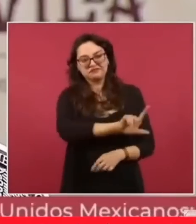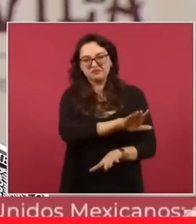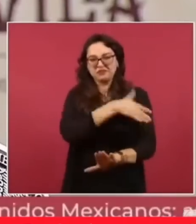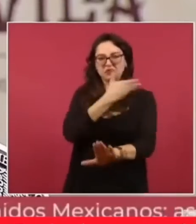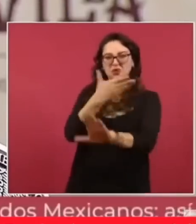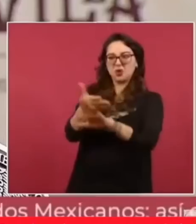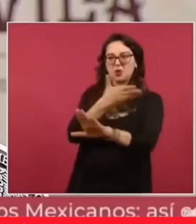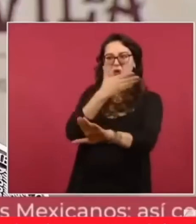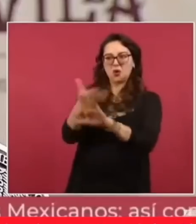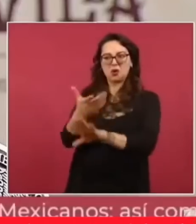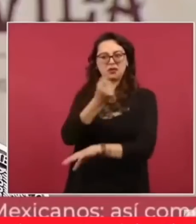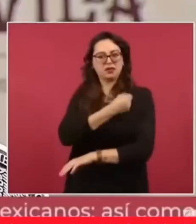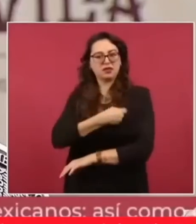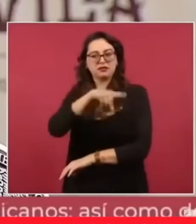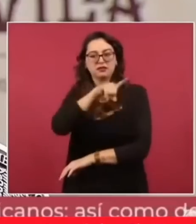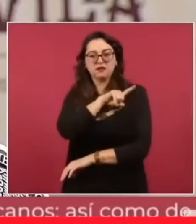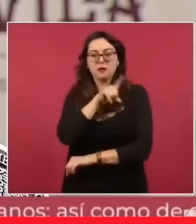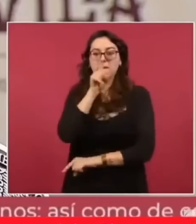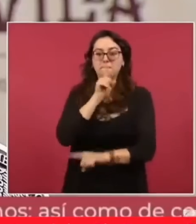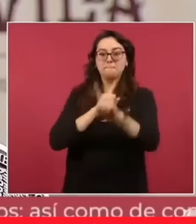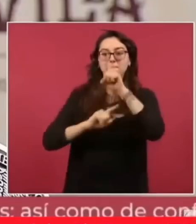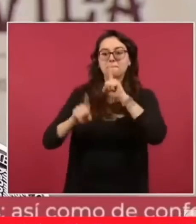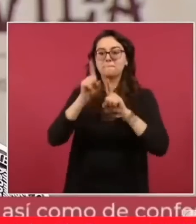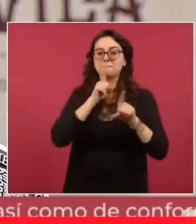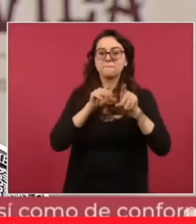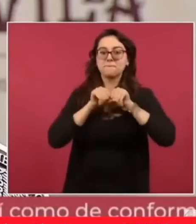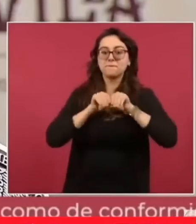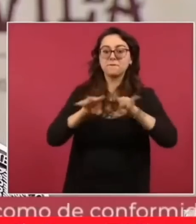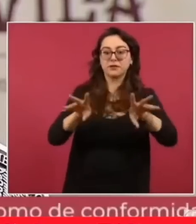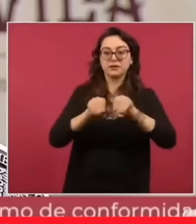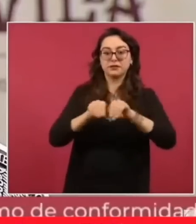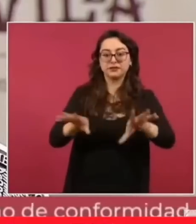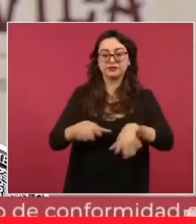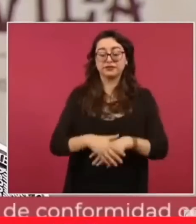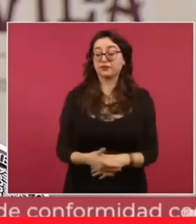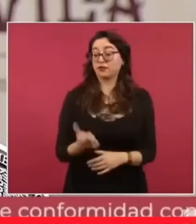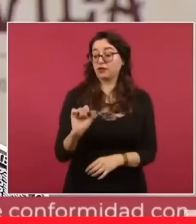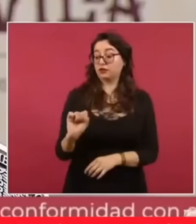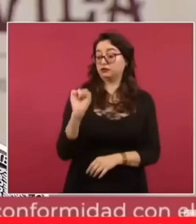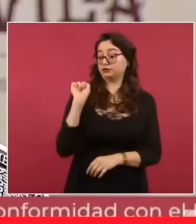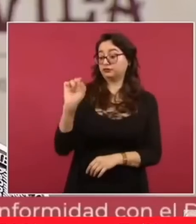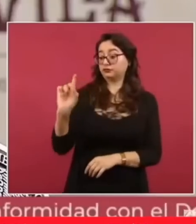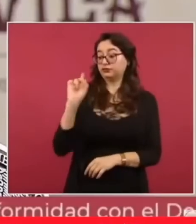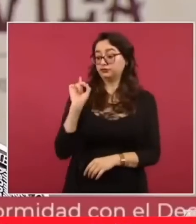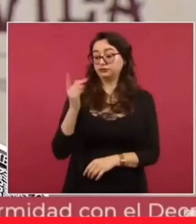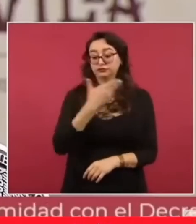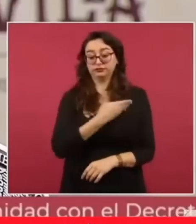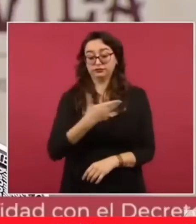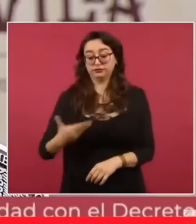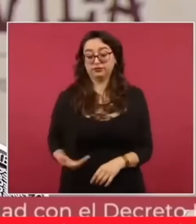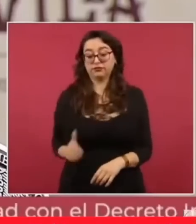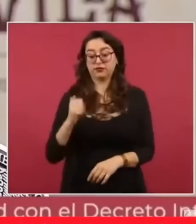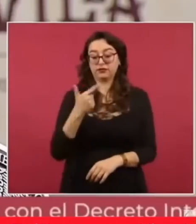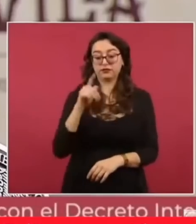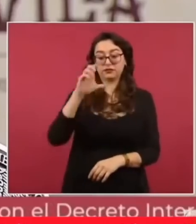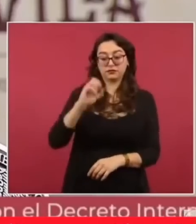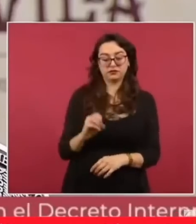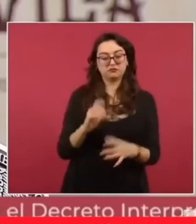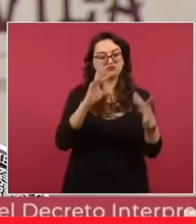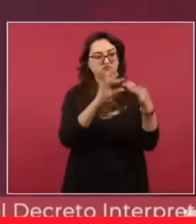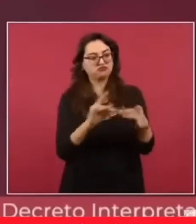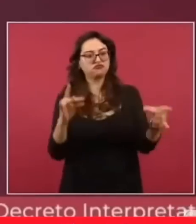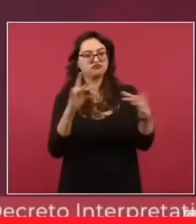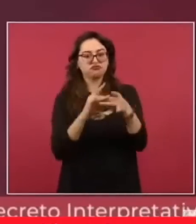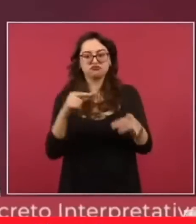Apenas el presidente Andrés Manuel López Obrador declaró este fin de semana que el sistema de salud público de México será